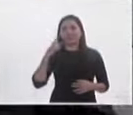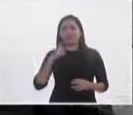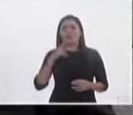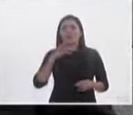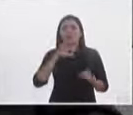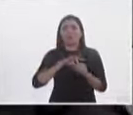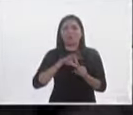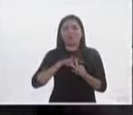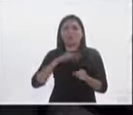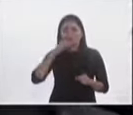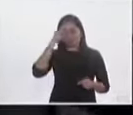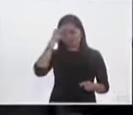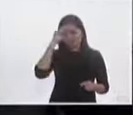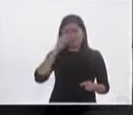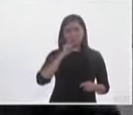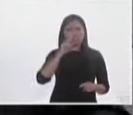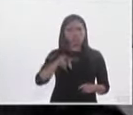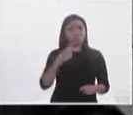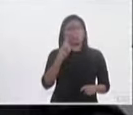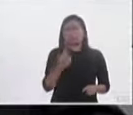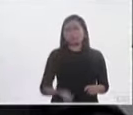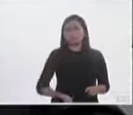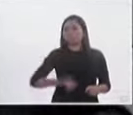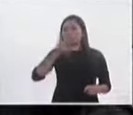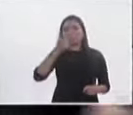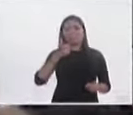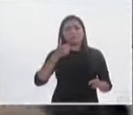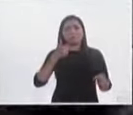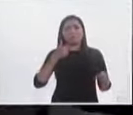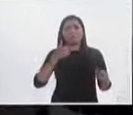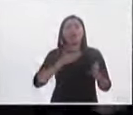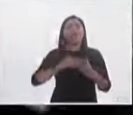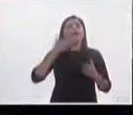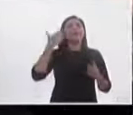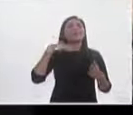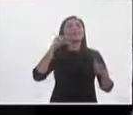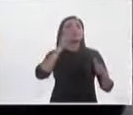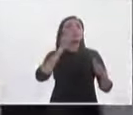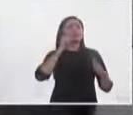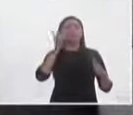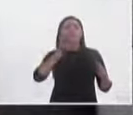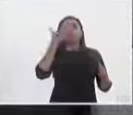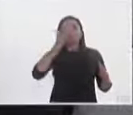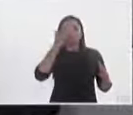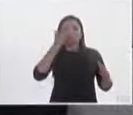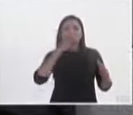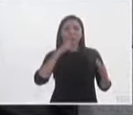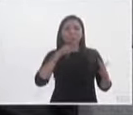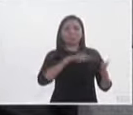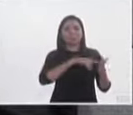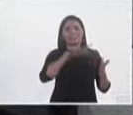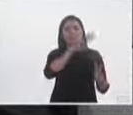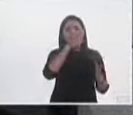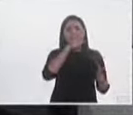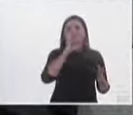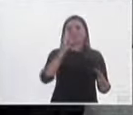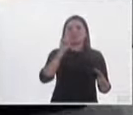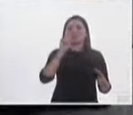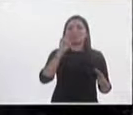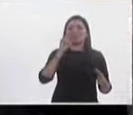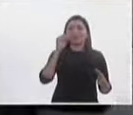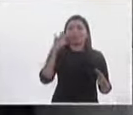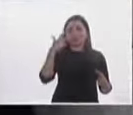es la primera vez que el licito 10 cambia de partido hay un voto más volátil y que ha tenido mayor variación en el licito 8 de la zona metropolitana